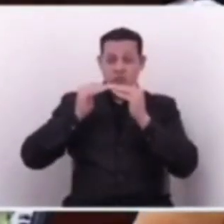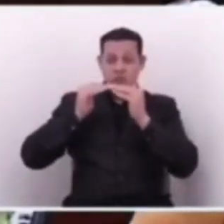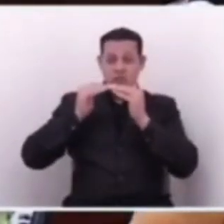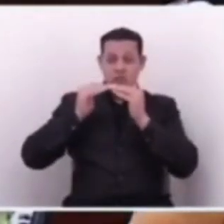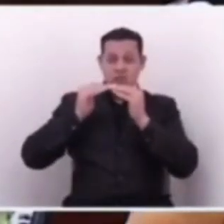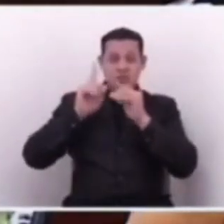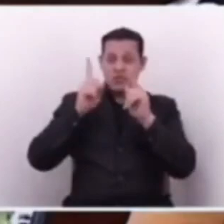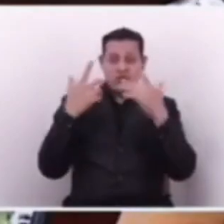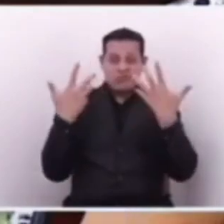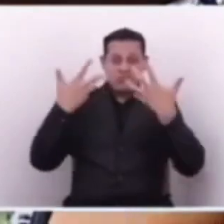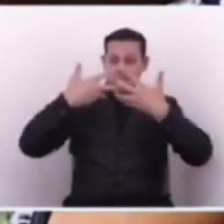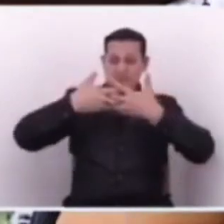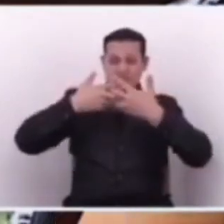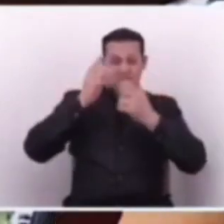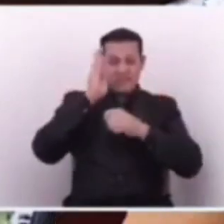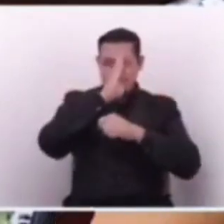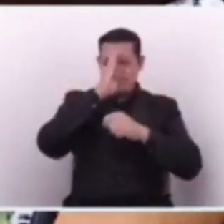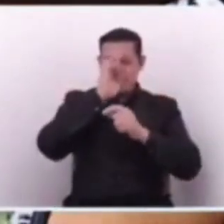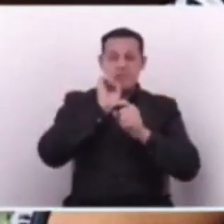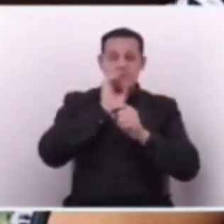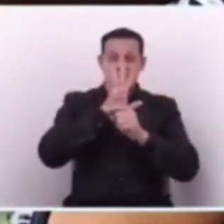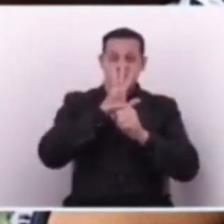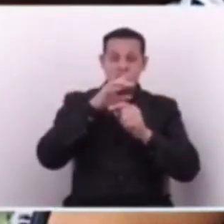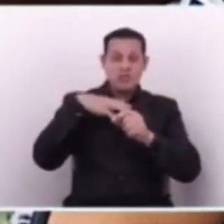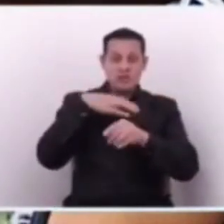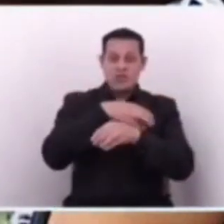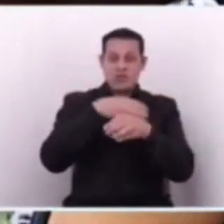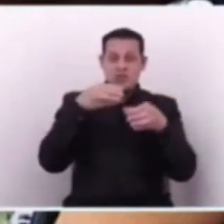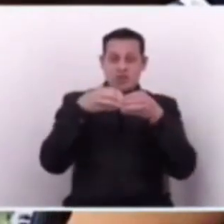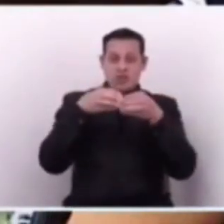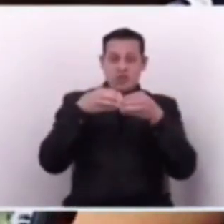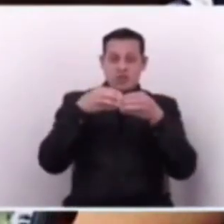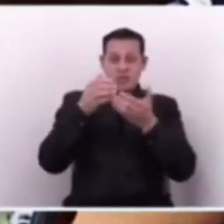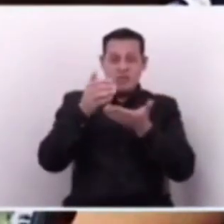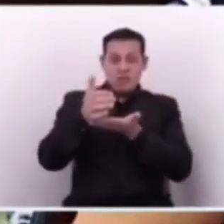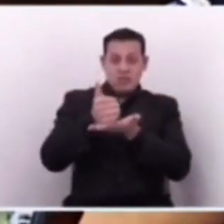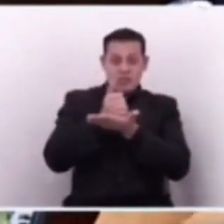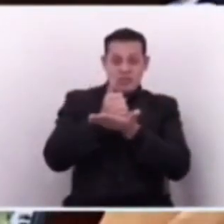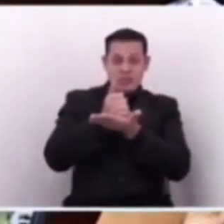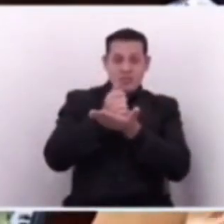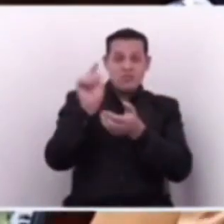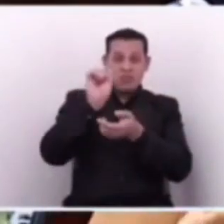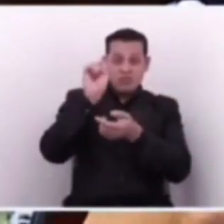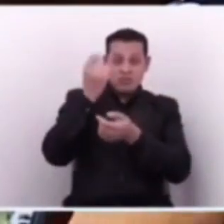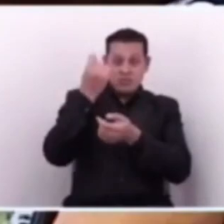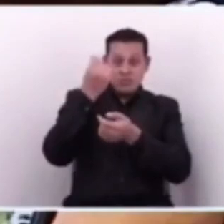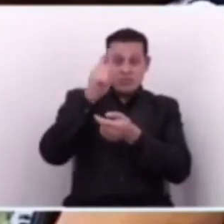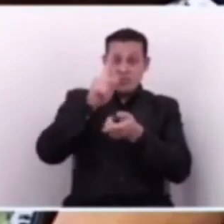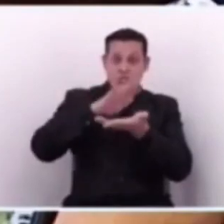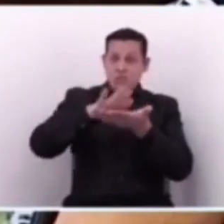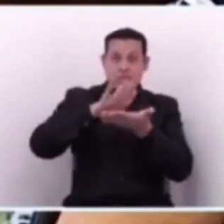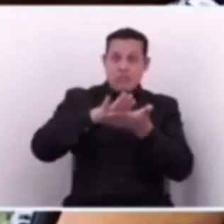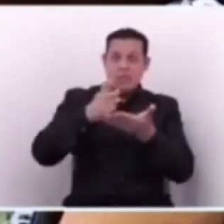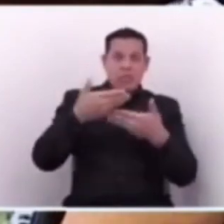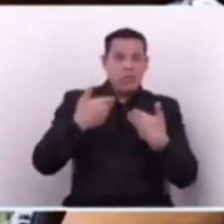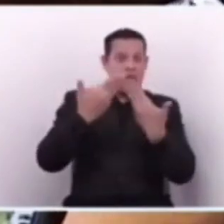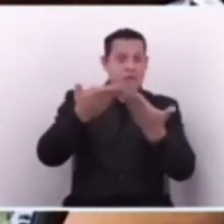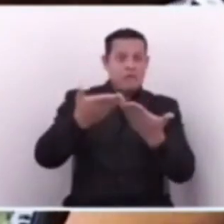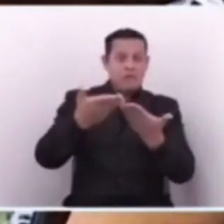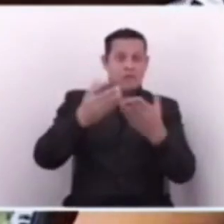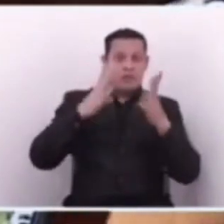Y hay muchas incongruencias que he señalado, por ejemplo, en la Comisión de Hacienda, piden préstamos, pero no ejecutan el dinero.